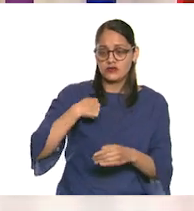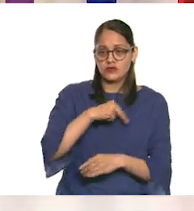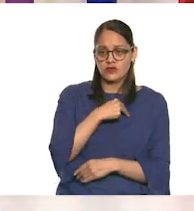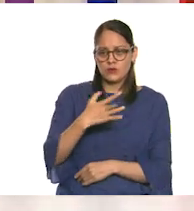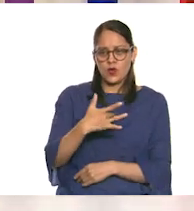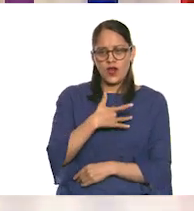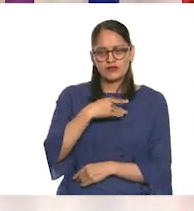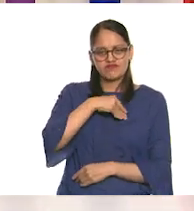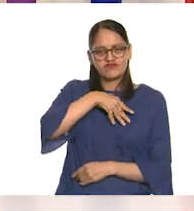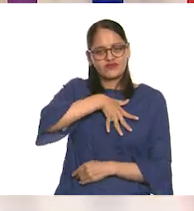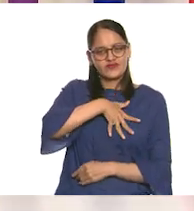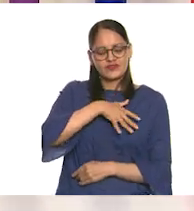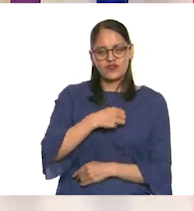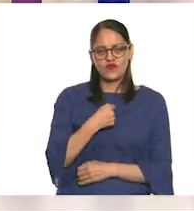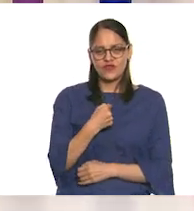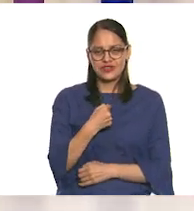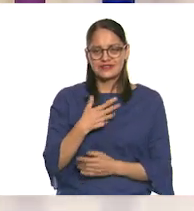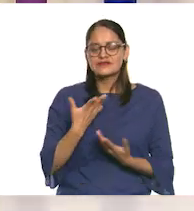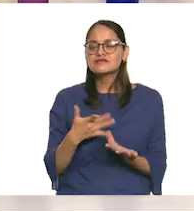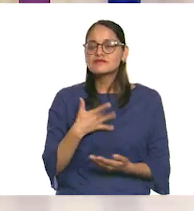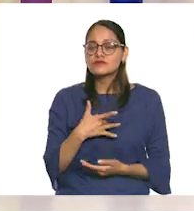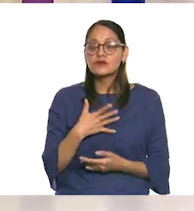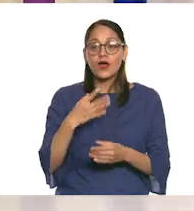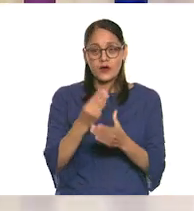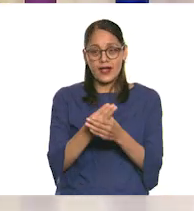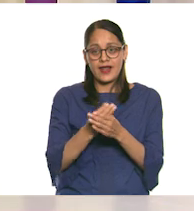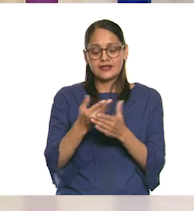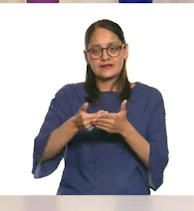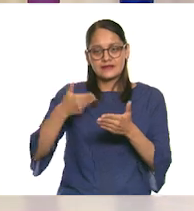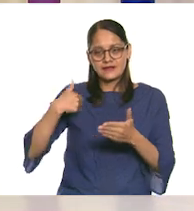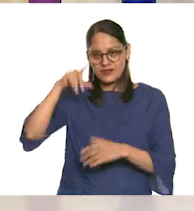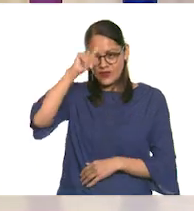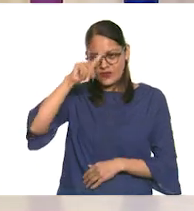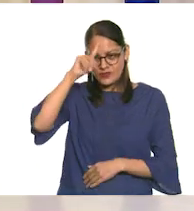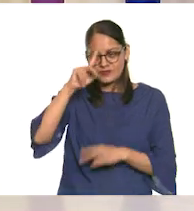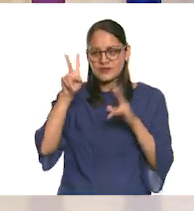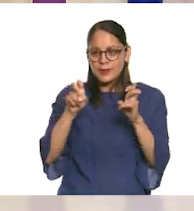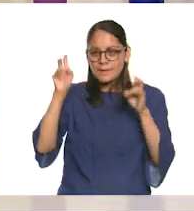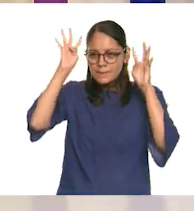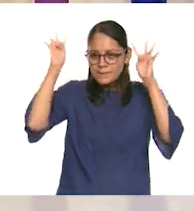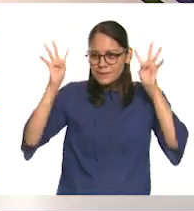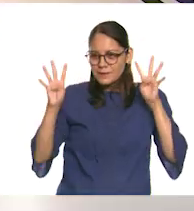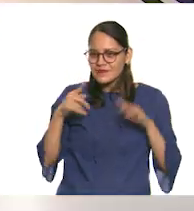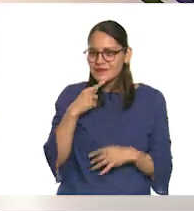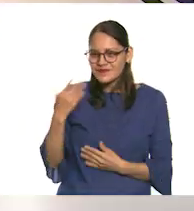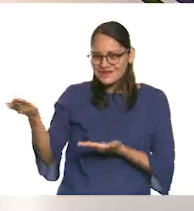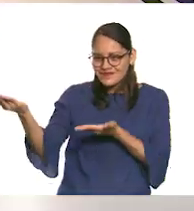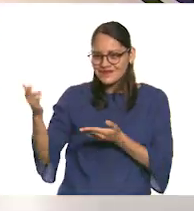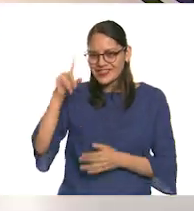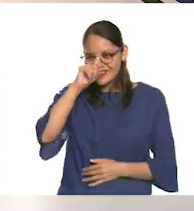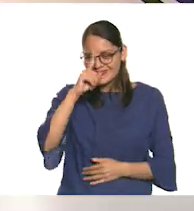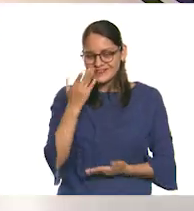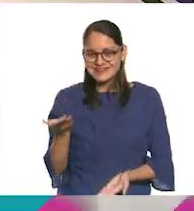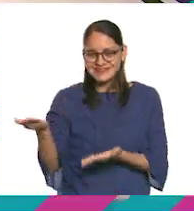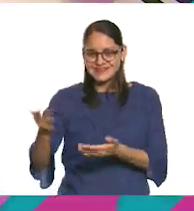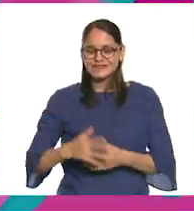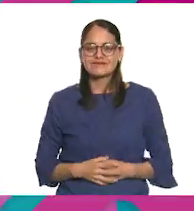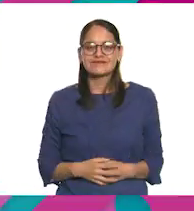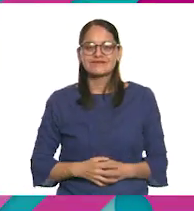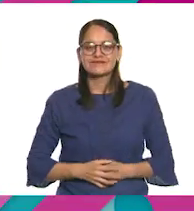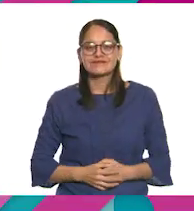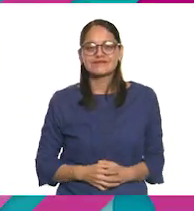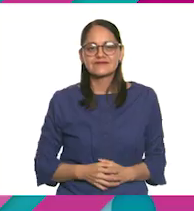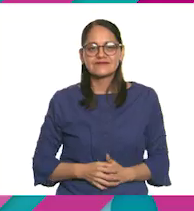instalan en mi corazón. Pero antes de comenzar la clase, vamos a ver las recomendaciones que AjoListo tiene para nosotros. ¡Vamos contigo, querido AjoListo!